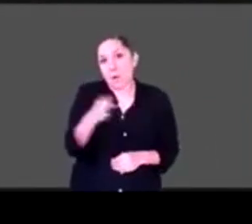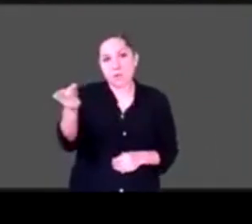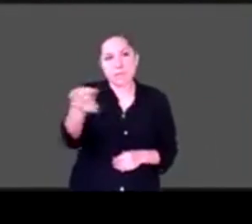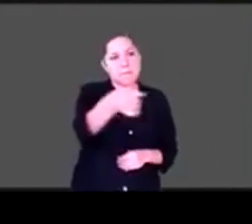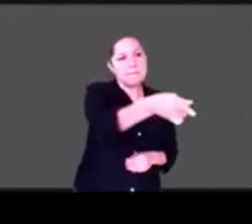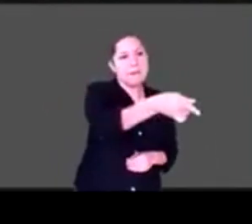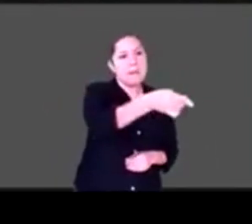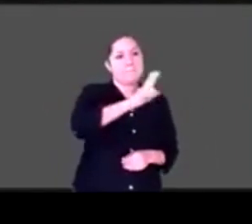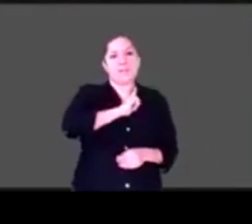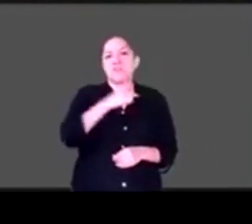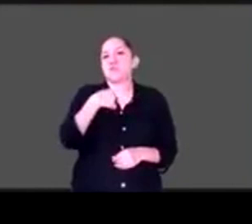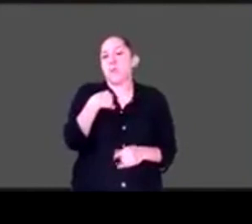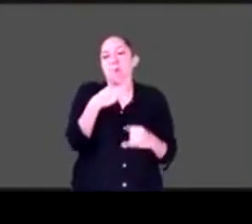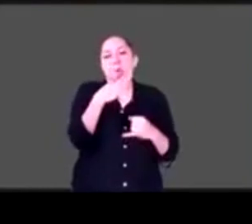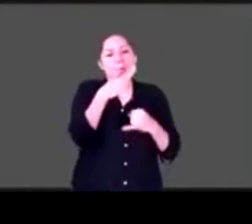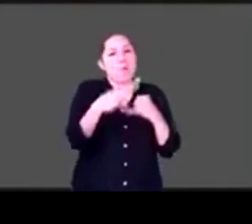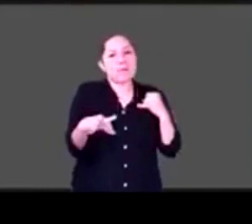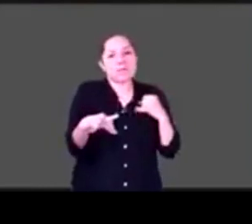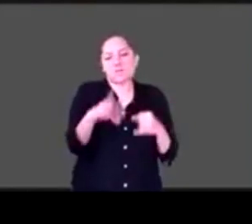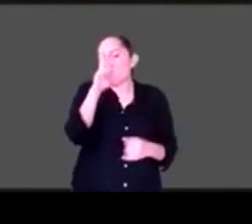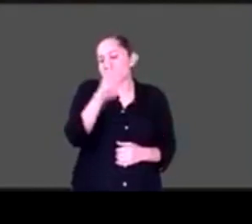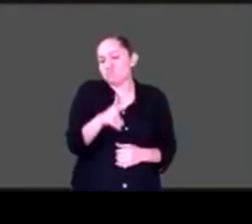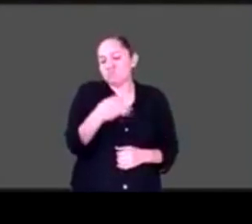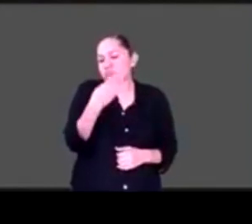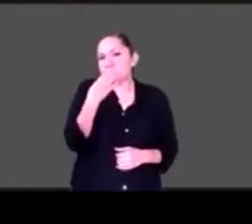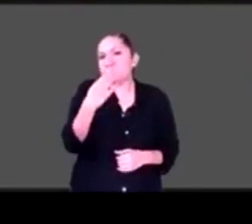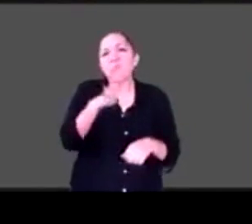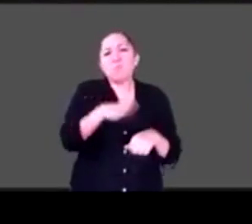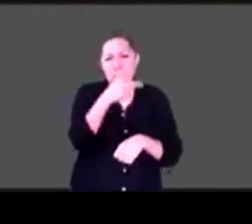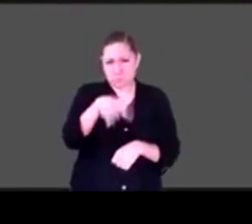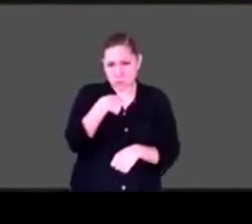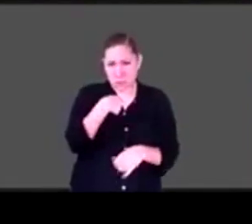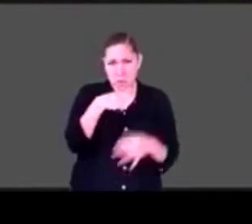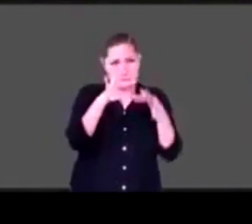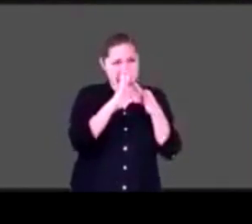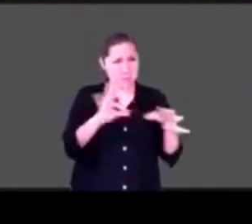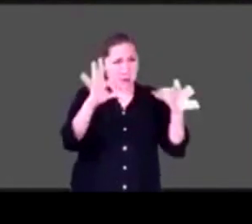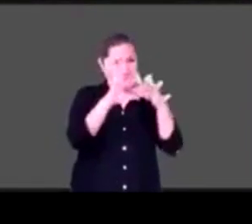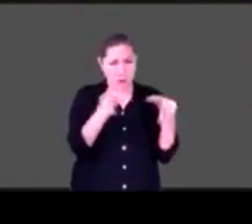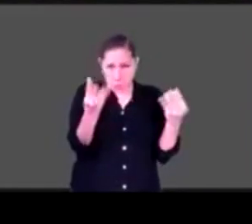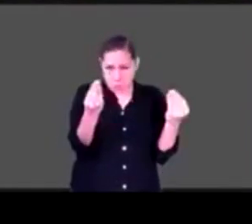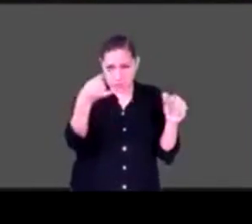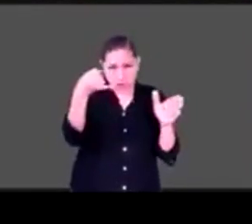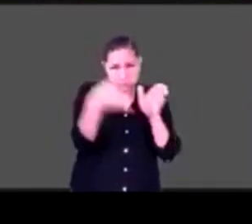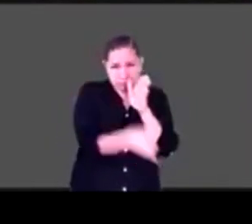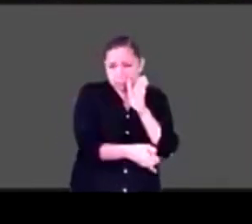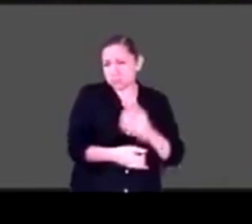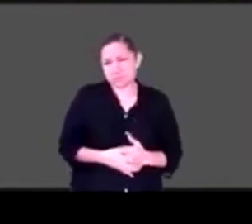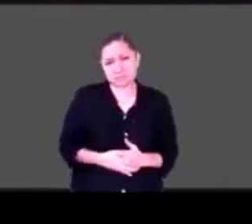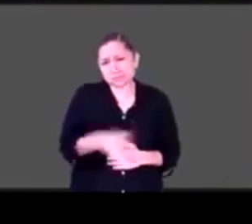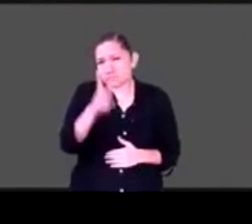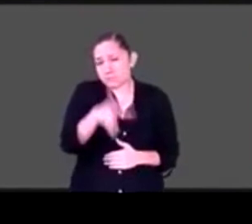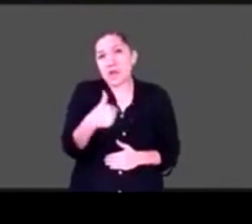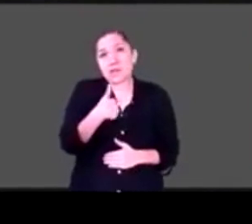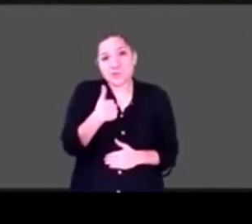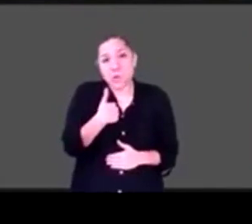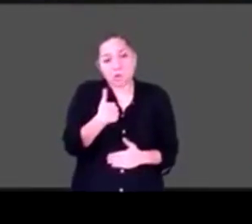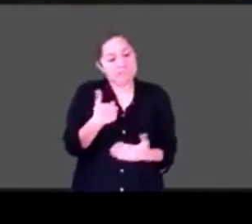que decir. O sea, la verdad es que en ese sentido yo tengo mucha suerte, o sea, yo tengo mucha suerte.